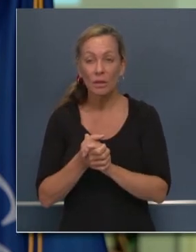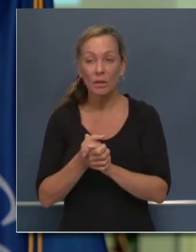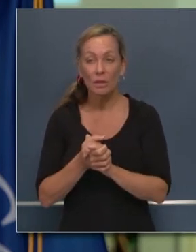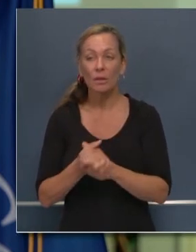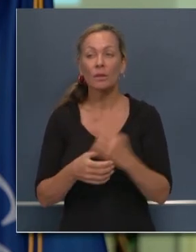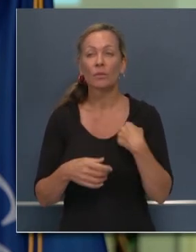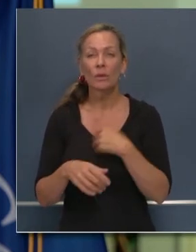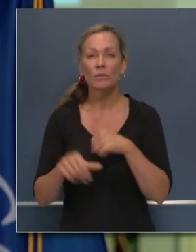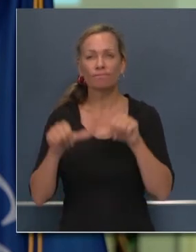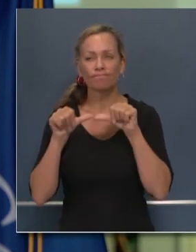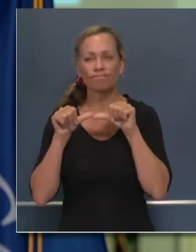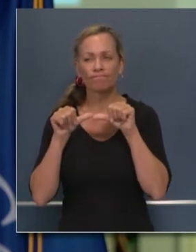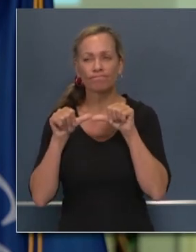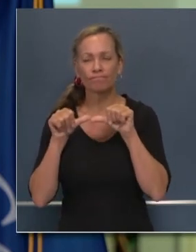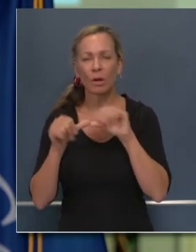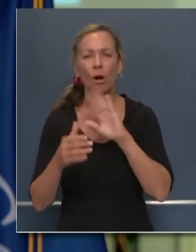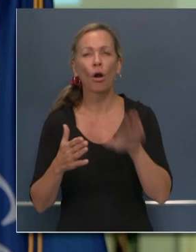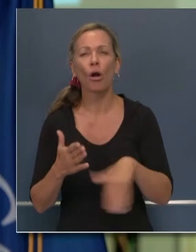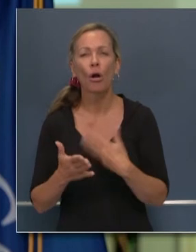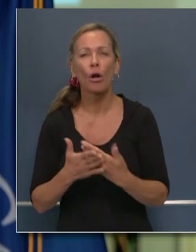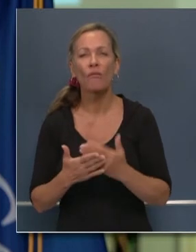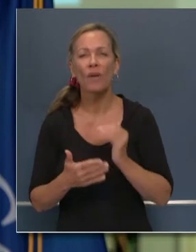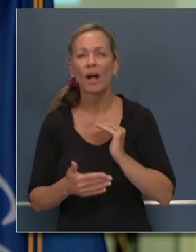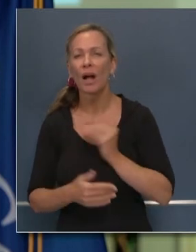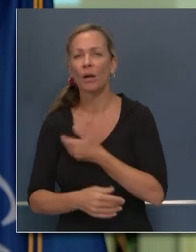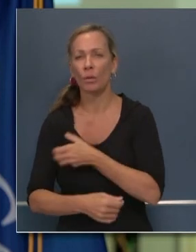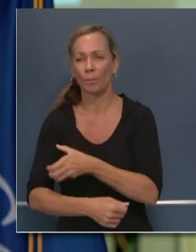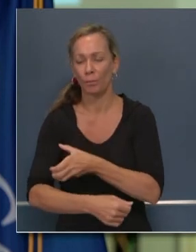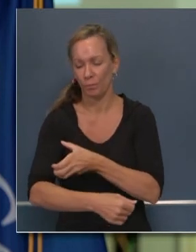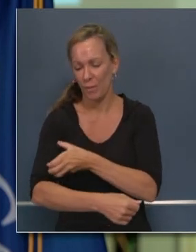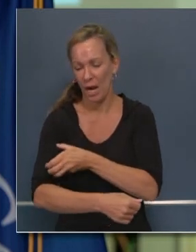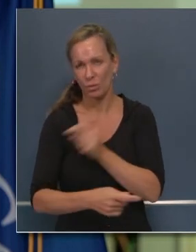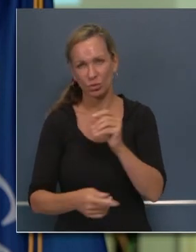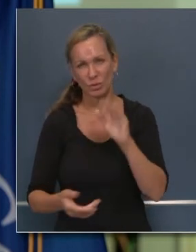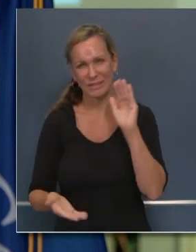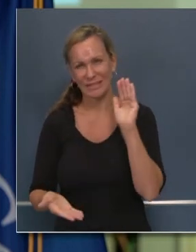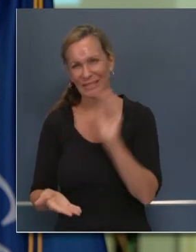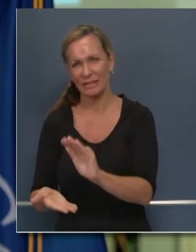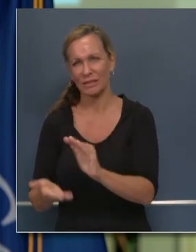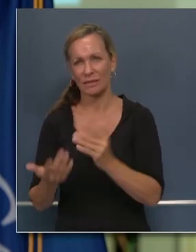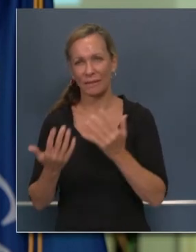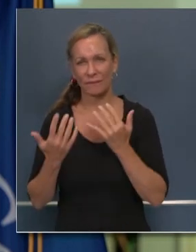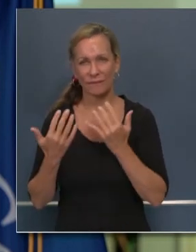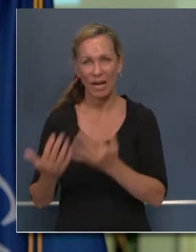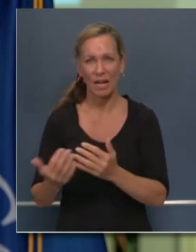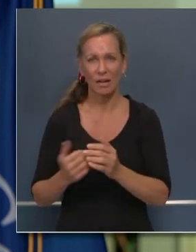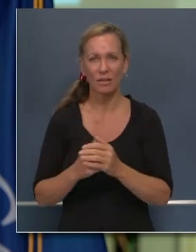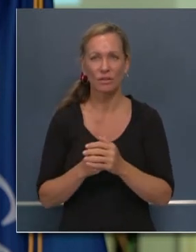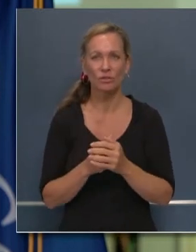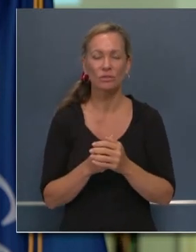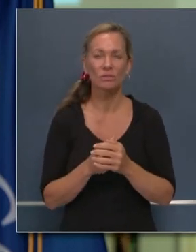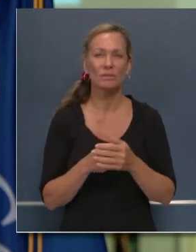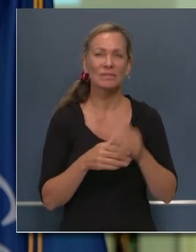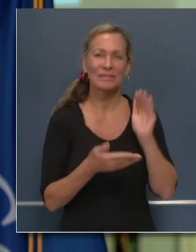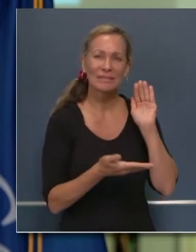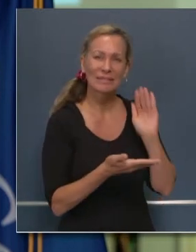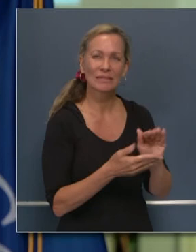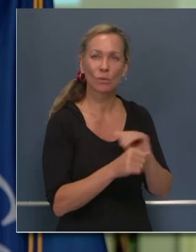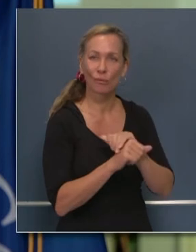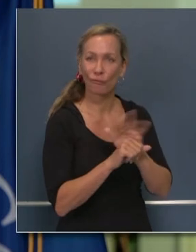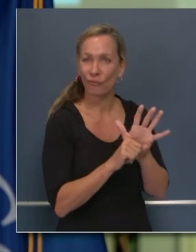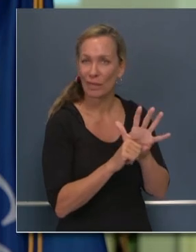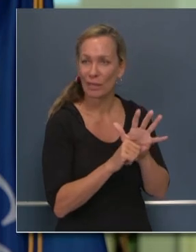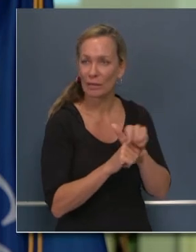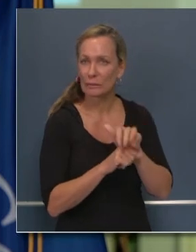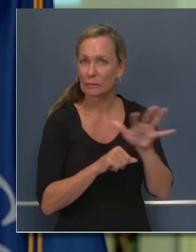posible por mitigar la transición de los incendios y también el COVID-19. Quiero agradecerles a todos